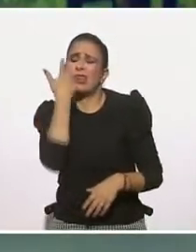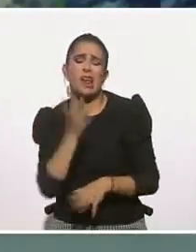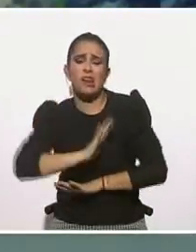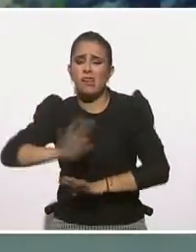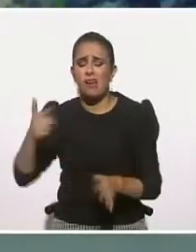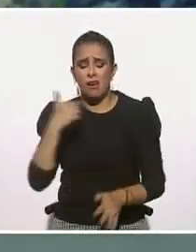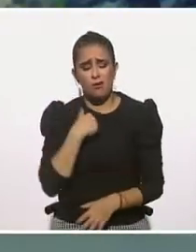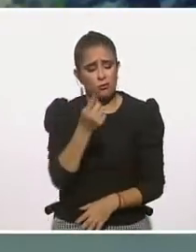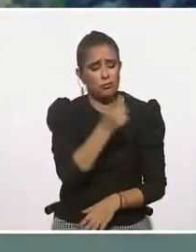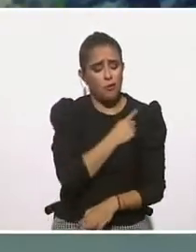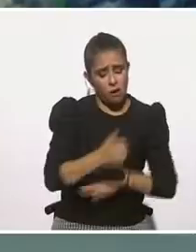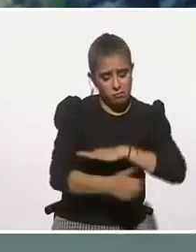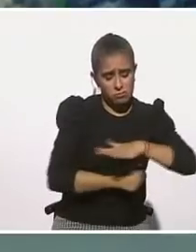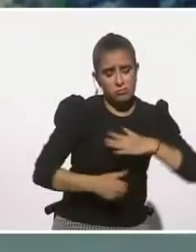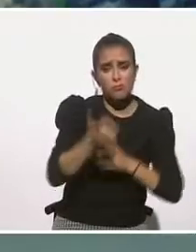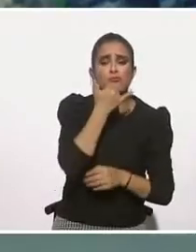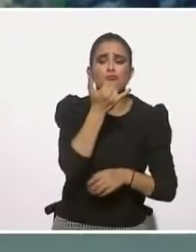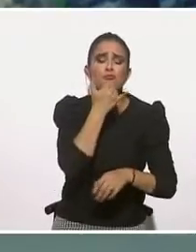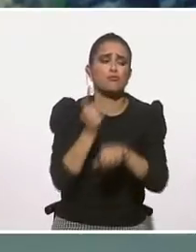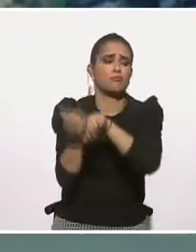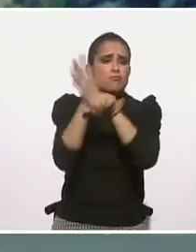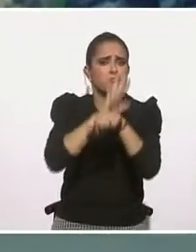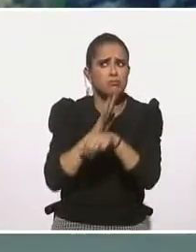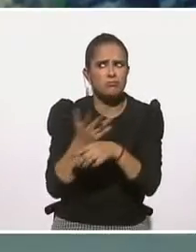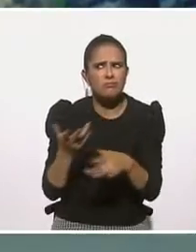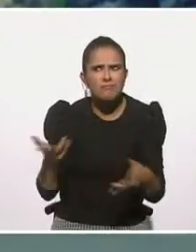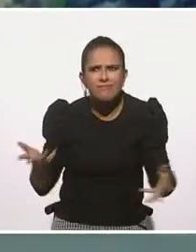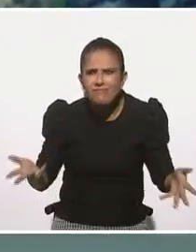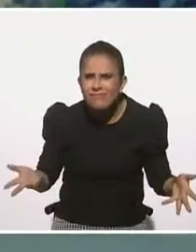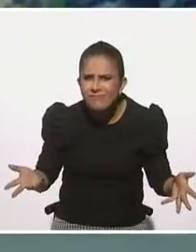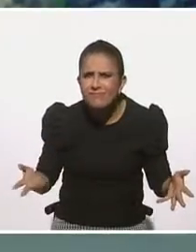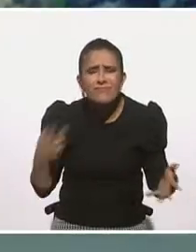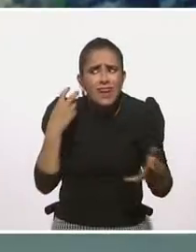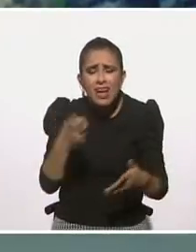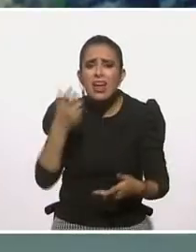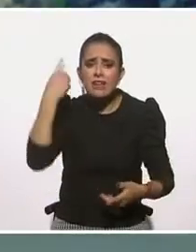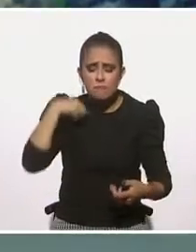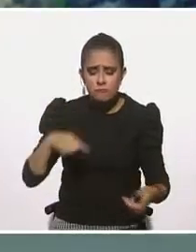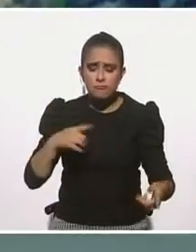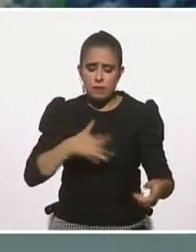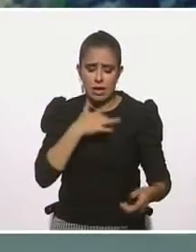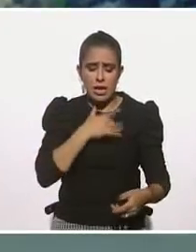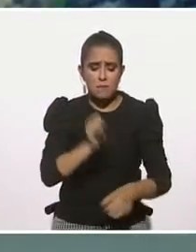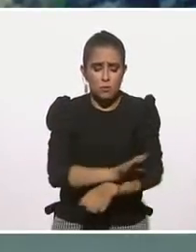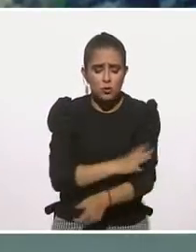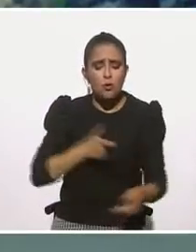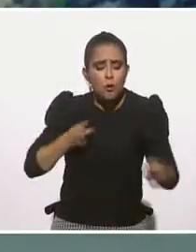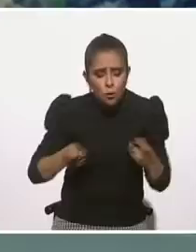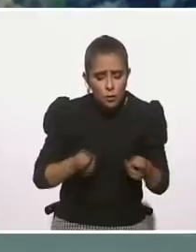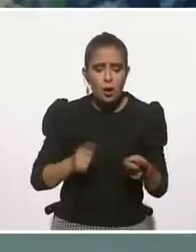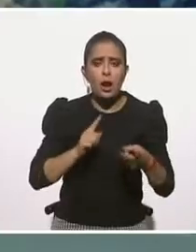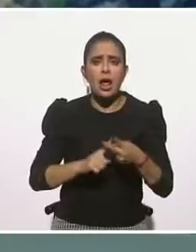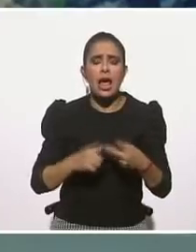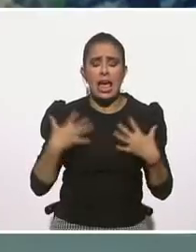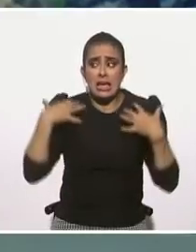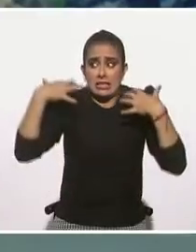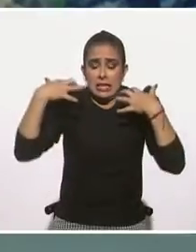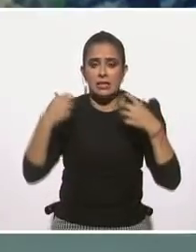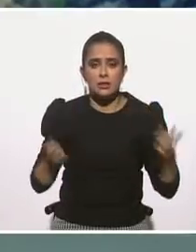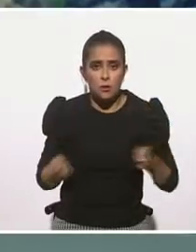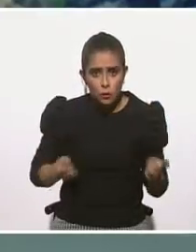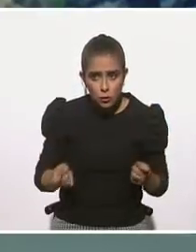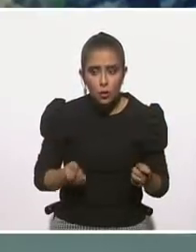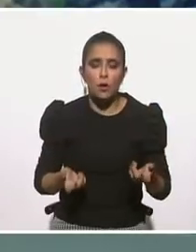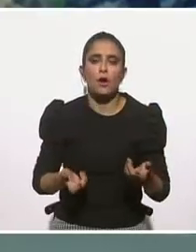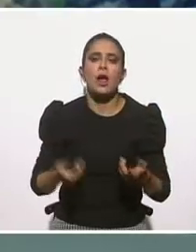historia. esto al final, o sea, no tener educación emocional, no regular mi estrés y no tener contactos sociales y no tener